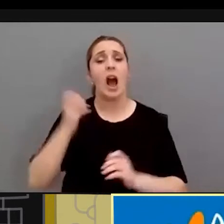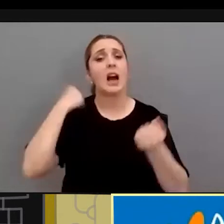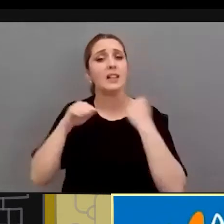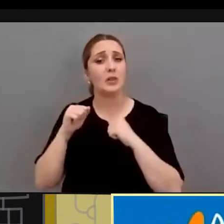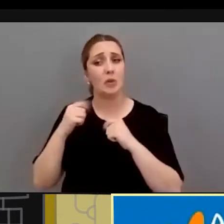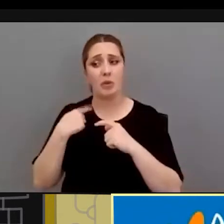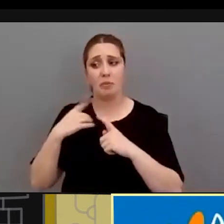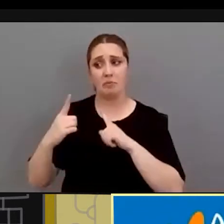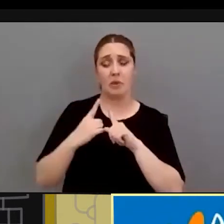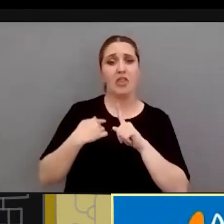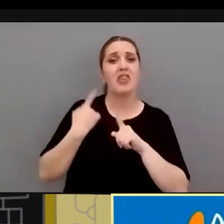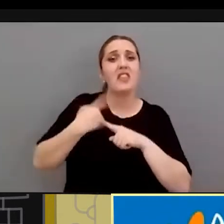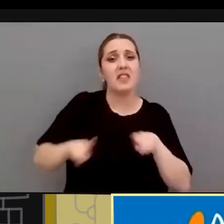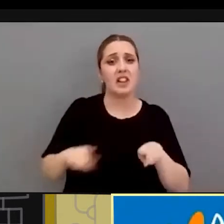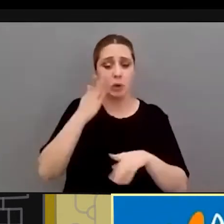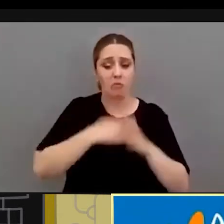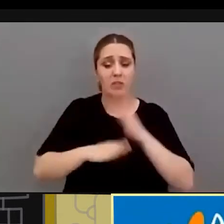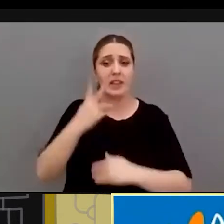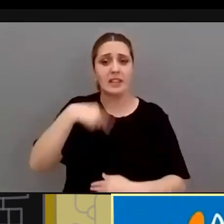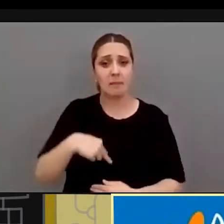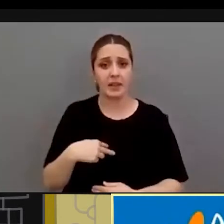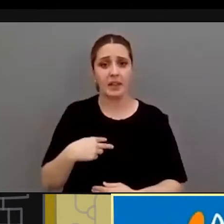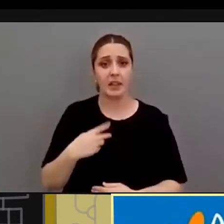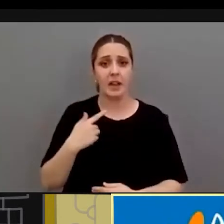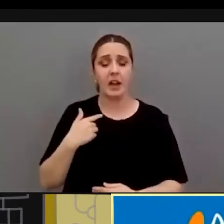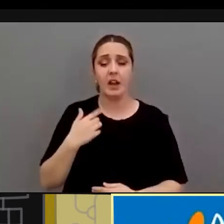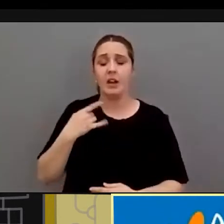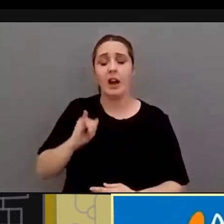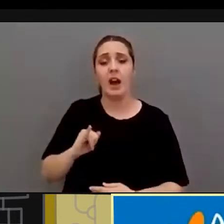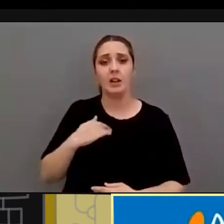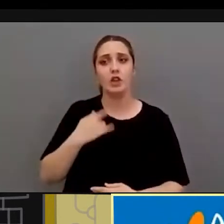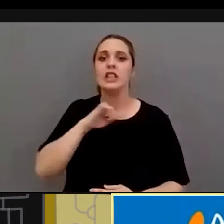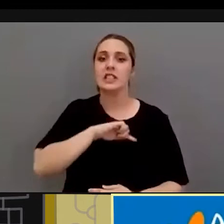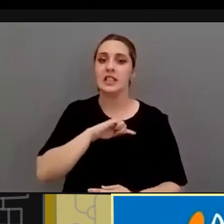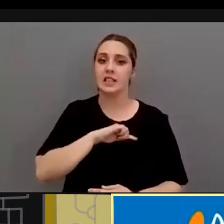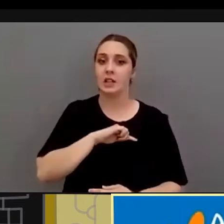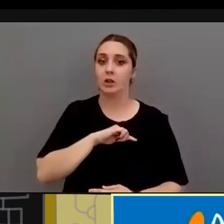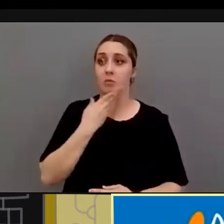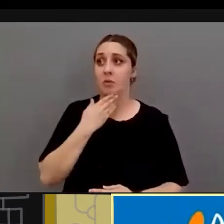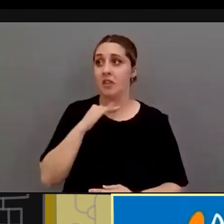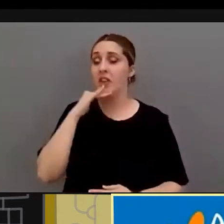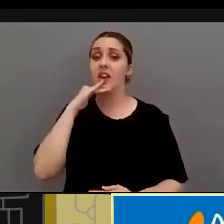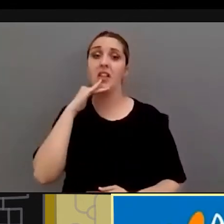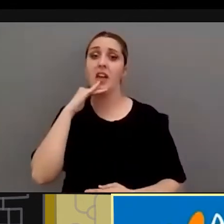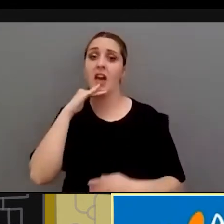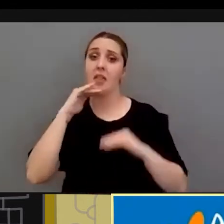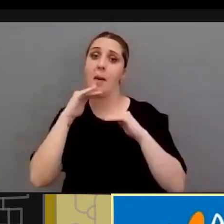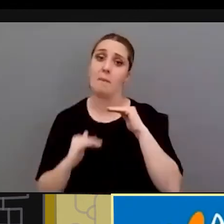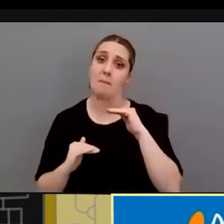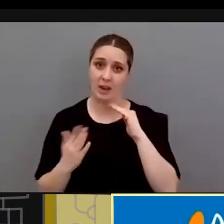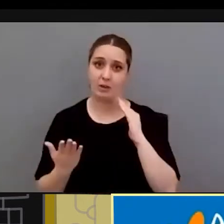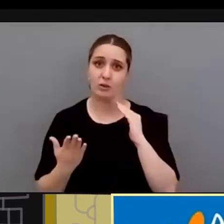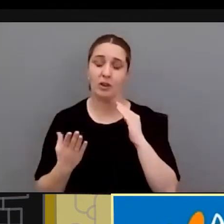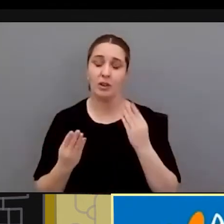haciendo por el hecho de tener una discapacidad yo me estoy sintiendo pues que mi dignidad no está en el lugar que debería estar reconocido